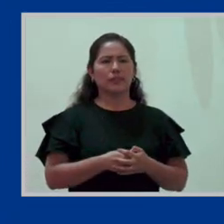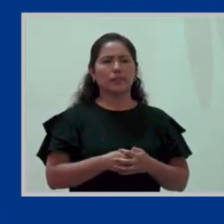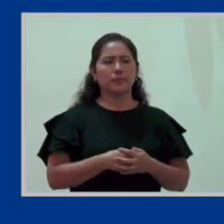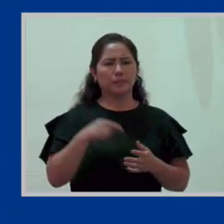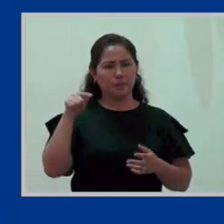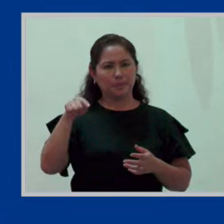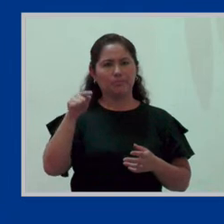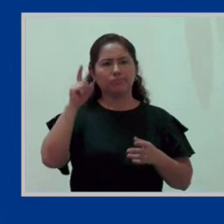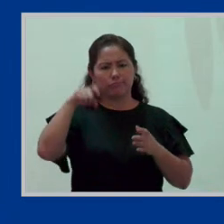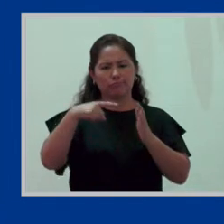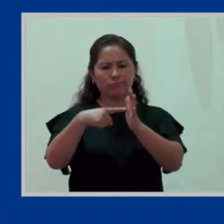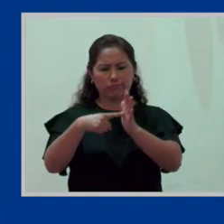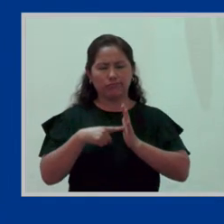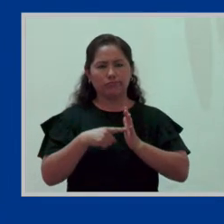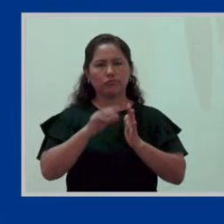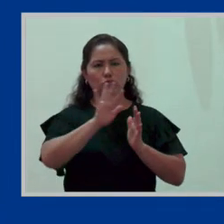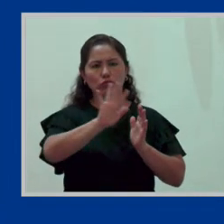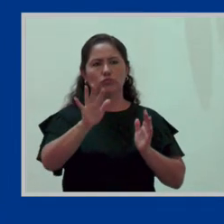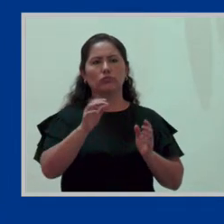descanso